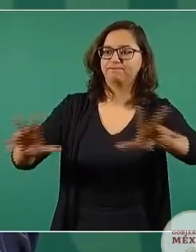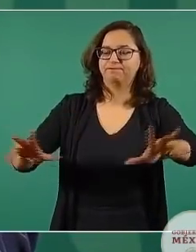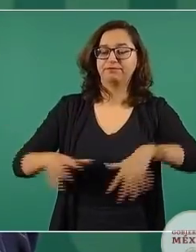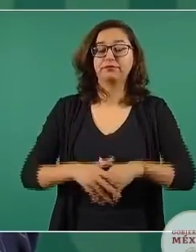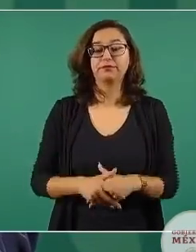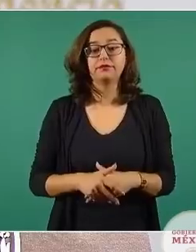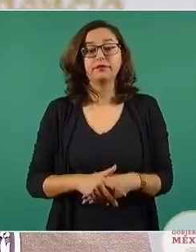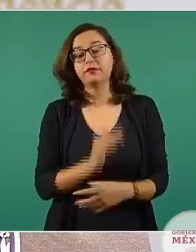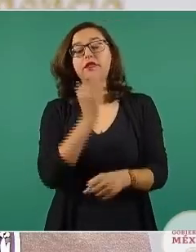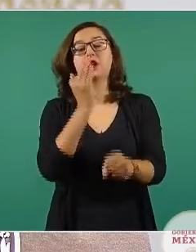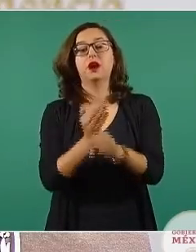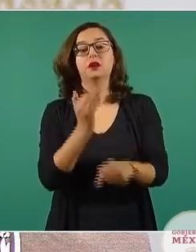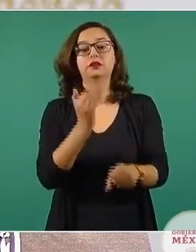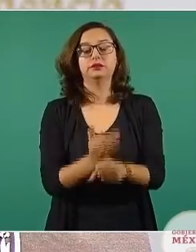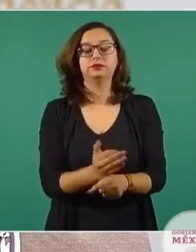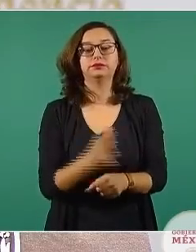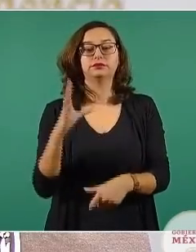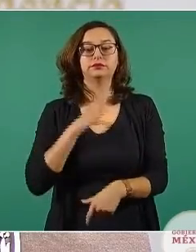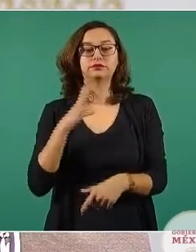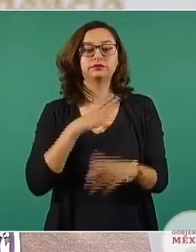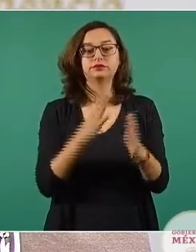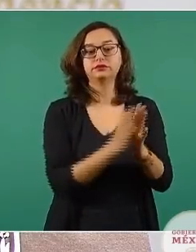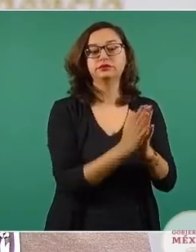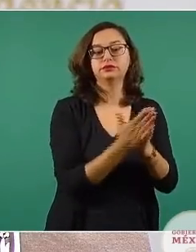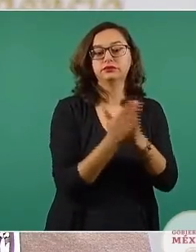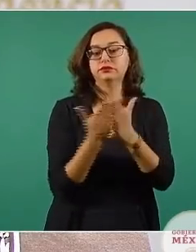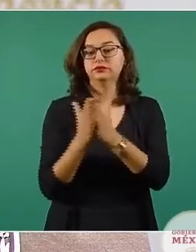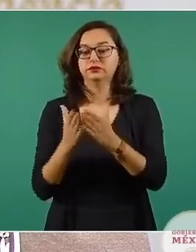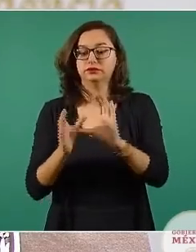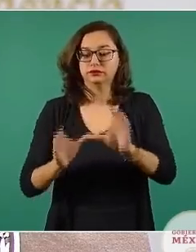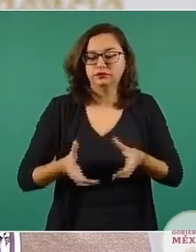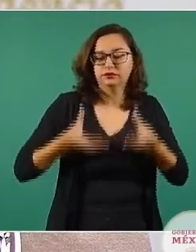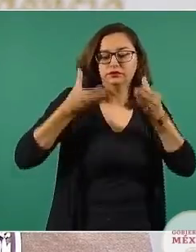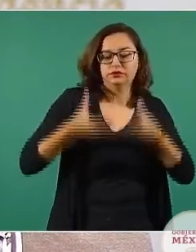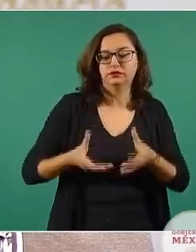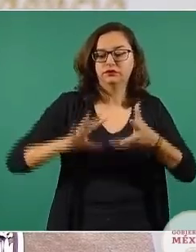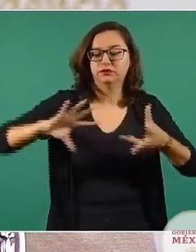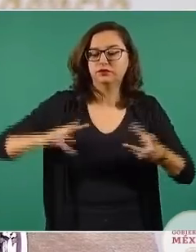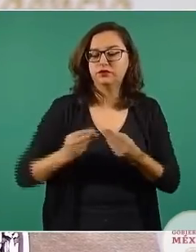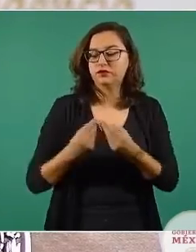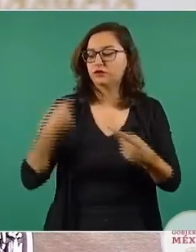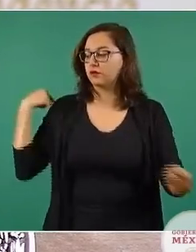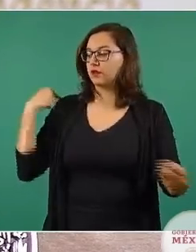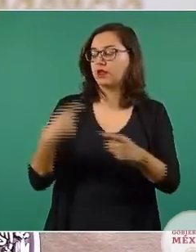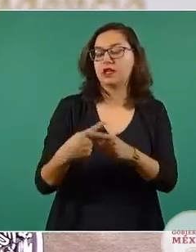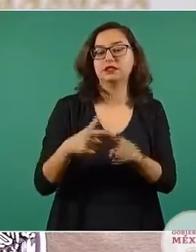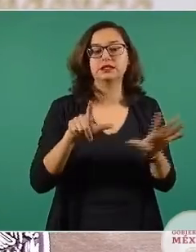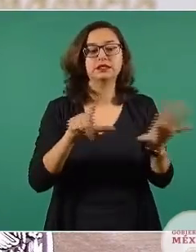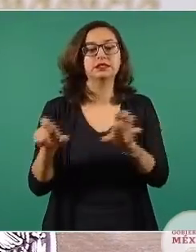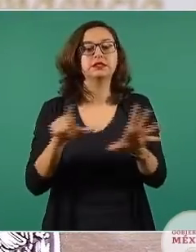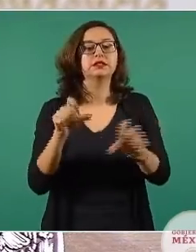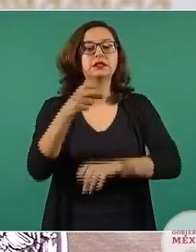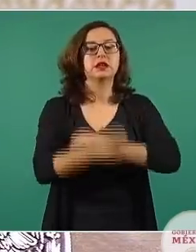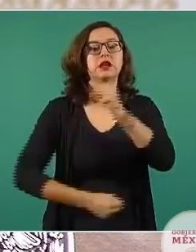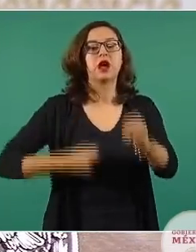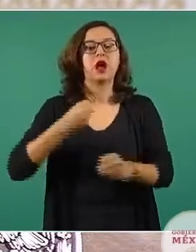años de la fundación de la Ciudad de México, con los 500 años